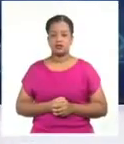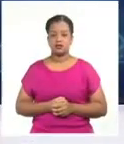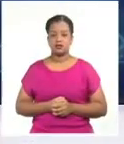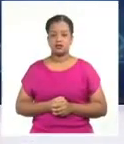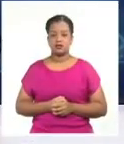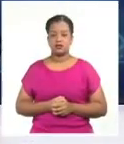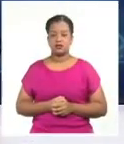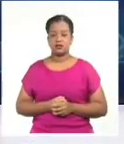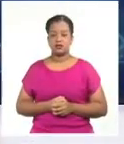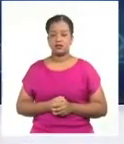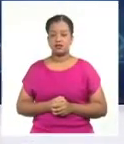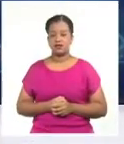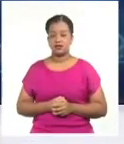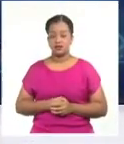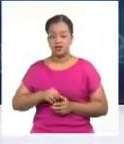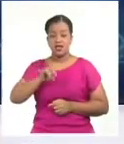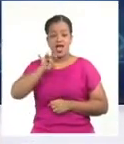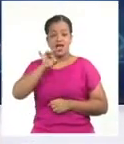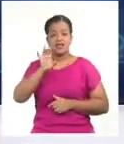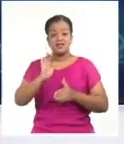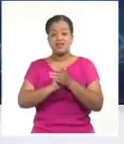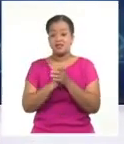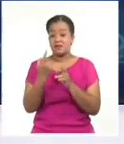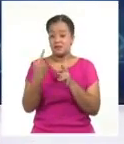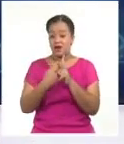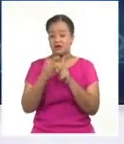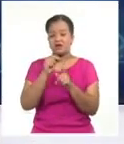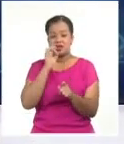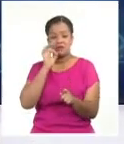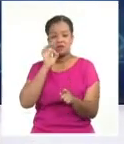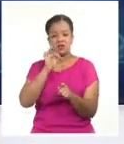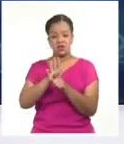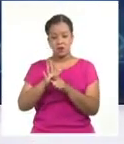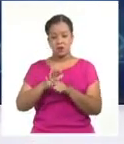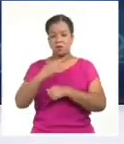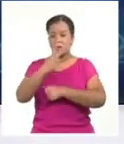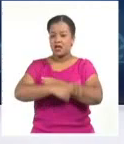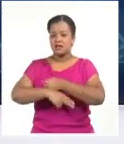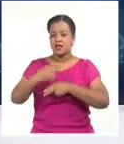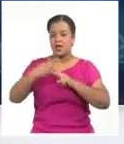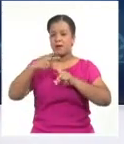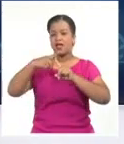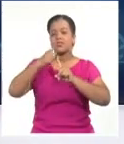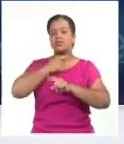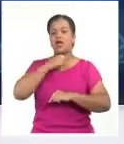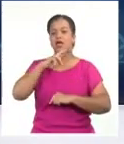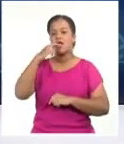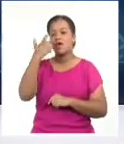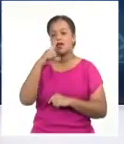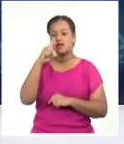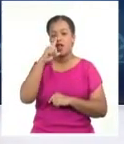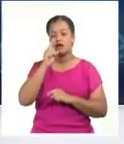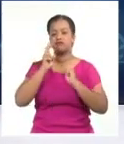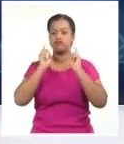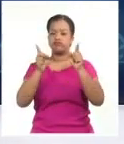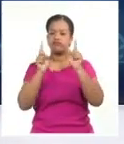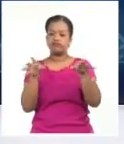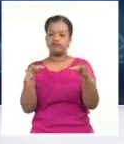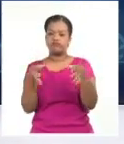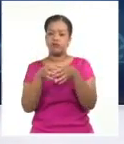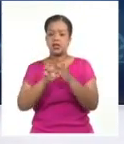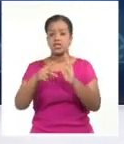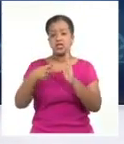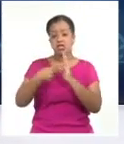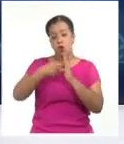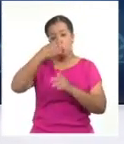Este 15 de mayo inició en Teherán la 18ª sesión de la Comisión Intergubernamental Irán-Cuba, espacio en el que